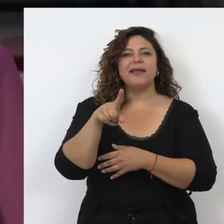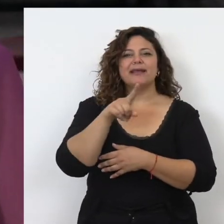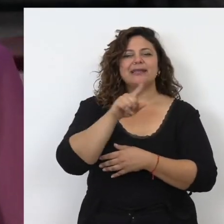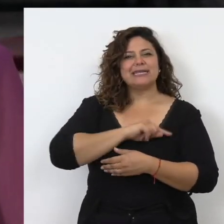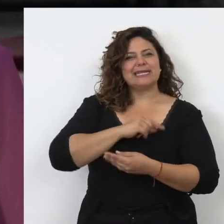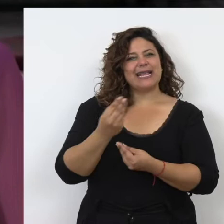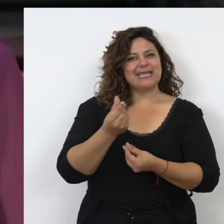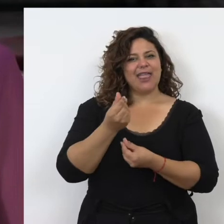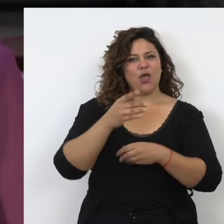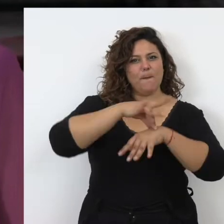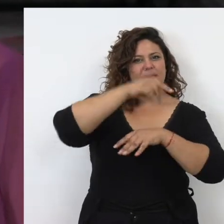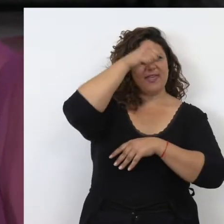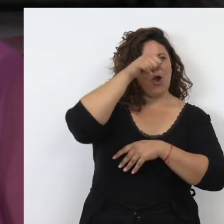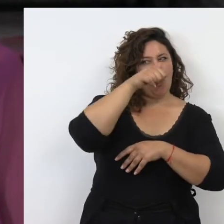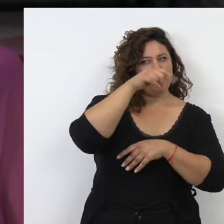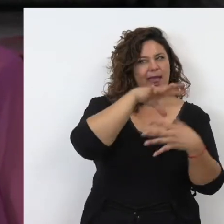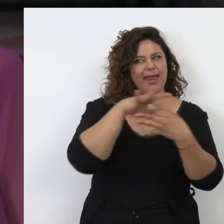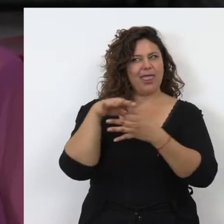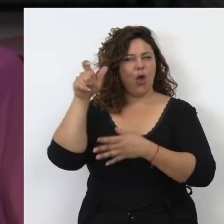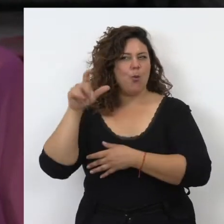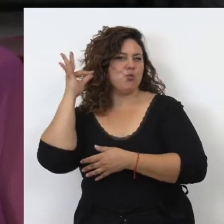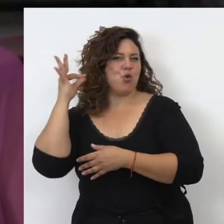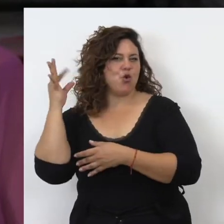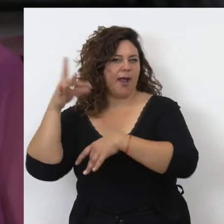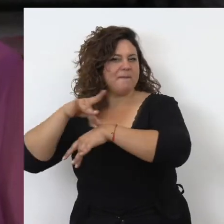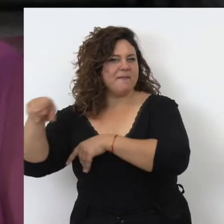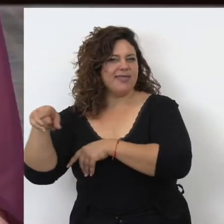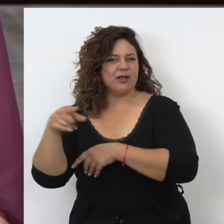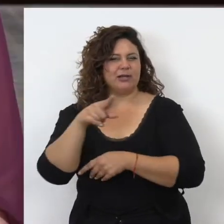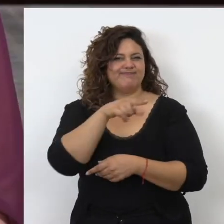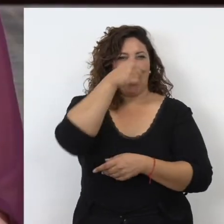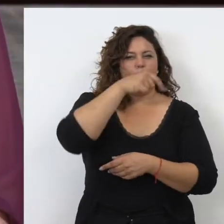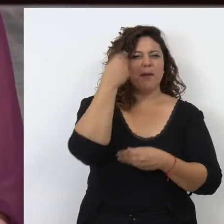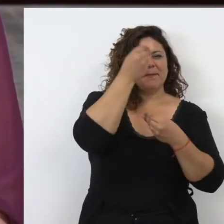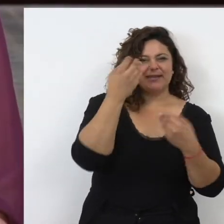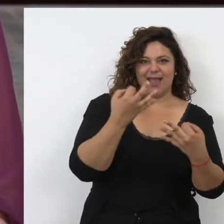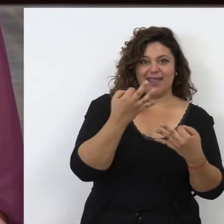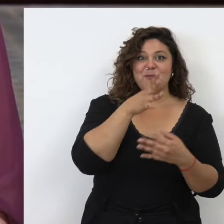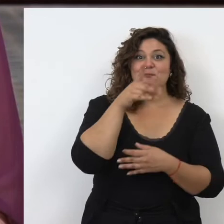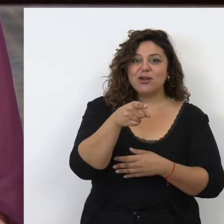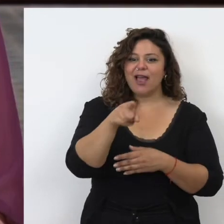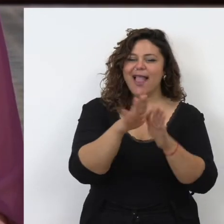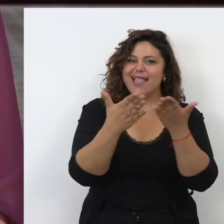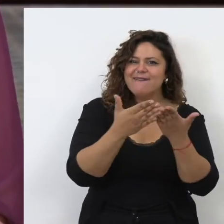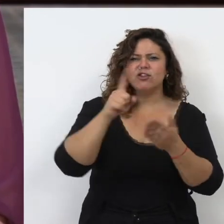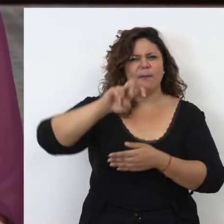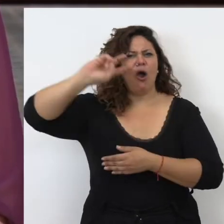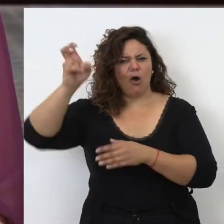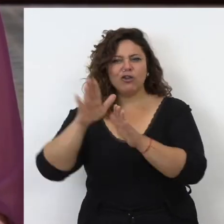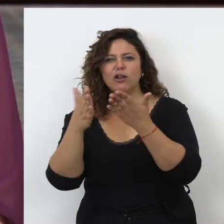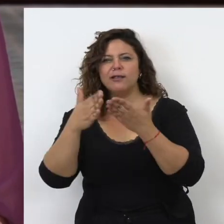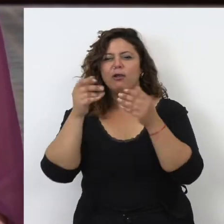que los médicos, hombres, tenían de la práctica médica de las mujeres. Por eso me encuentro, tanto en estos libros como en otros,